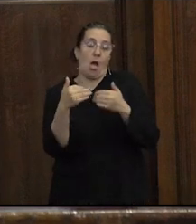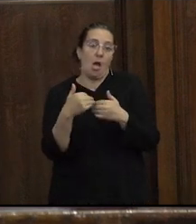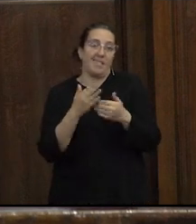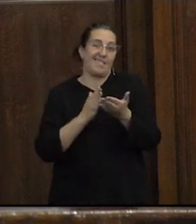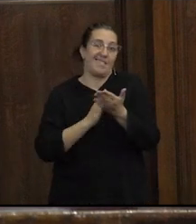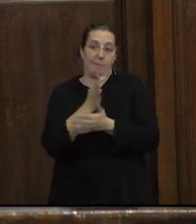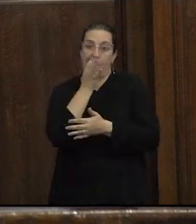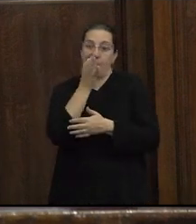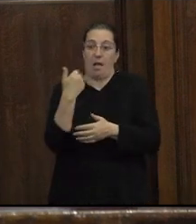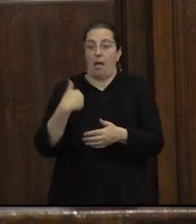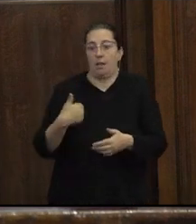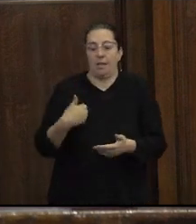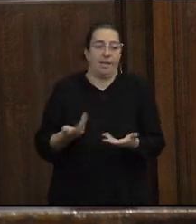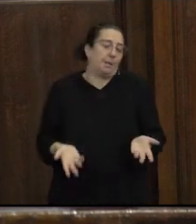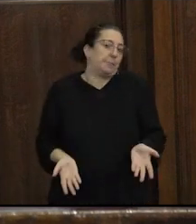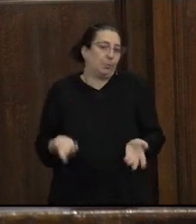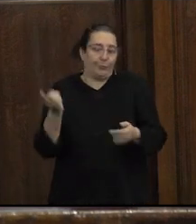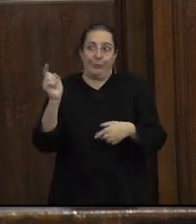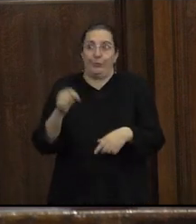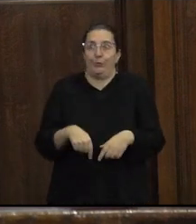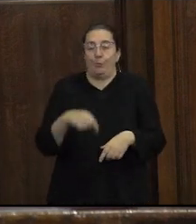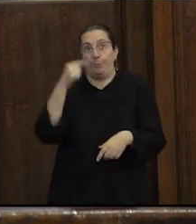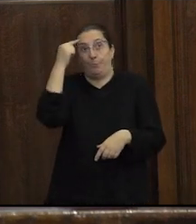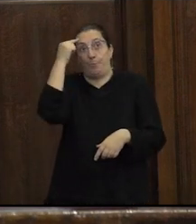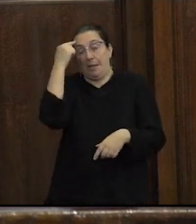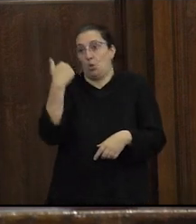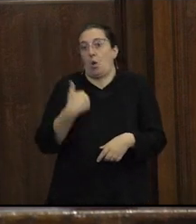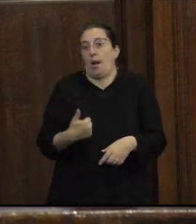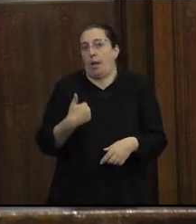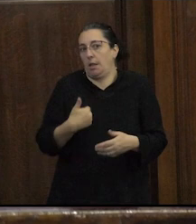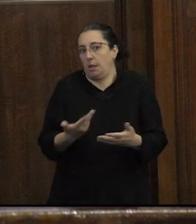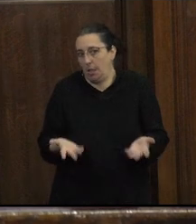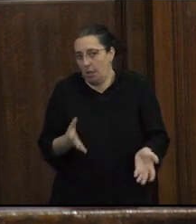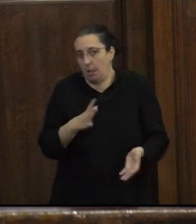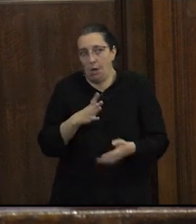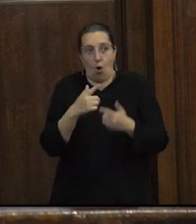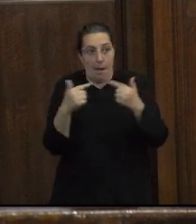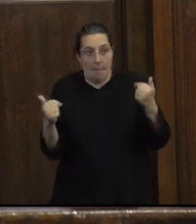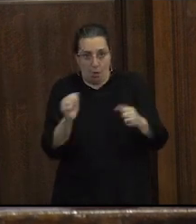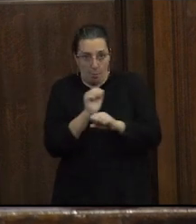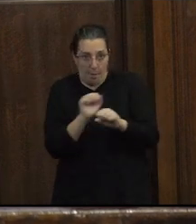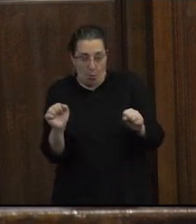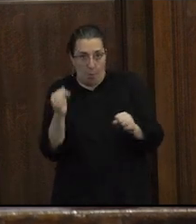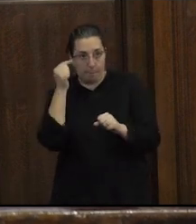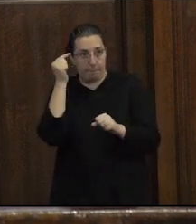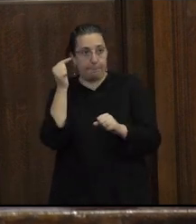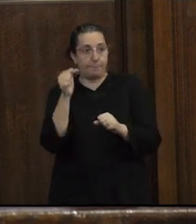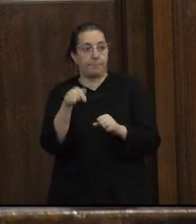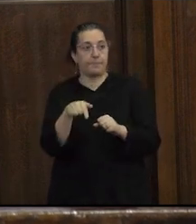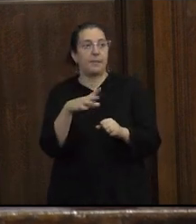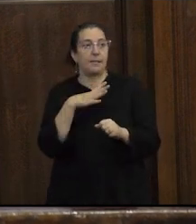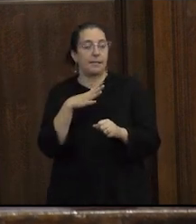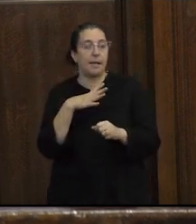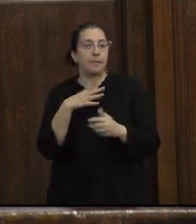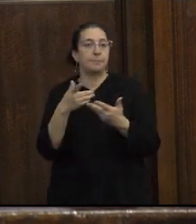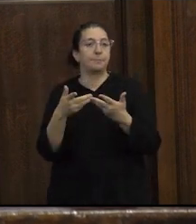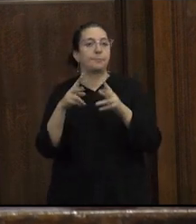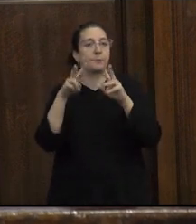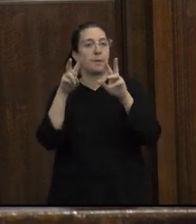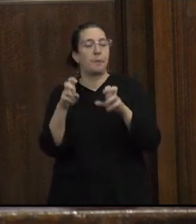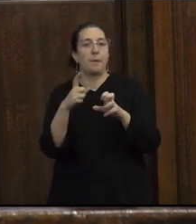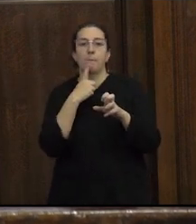siempre pero es el lugar desde donde puedo pensar con un poco más de elementos decía que hay coyunturas de mayor